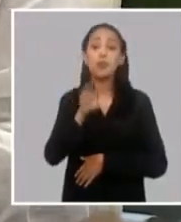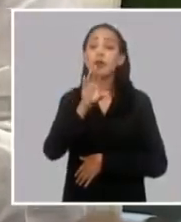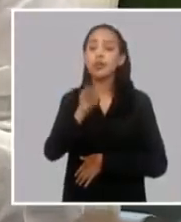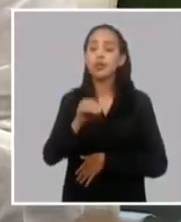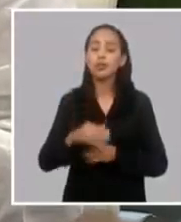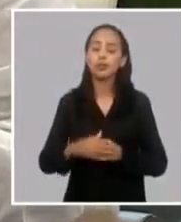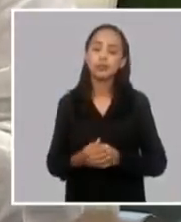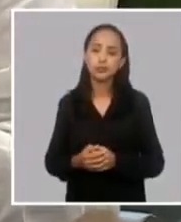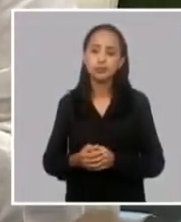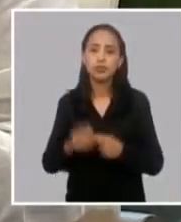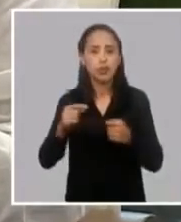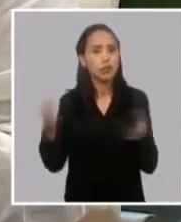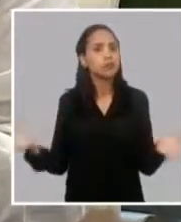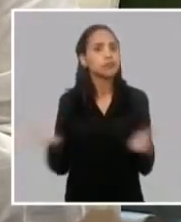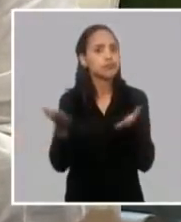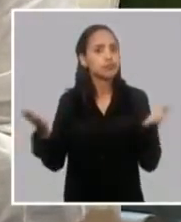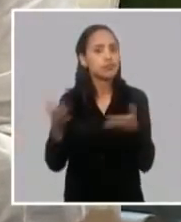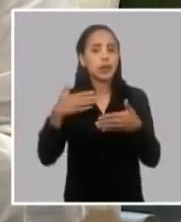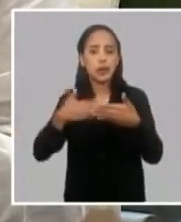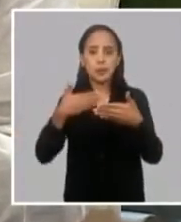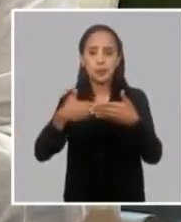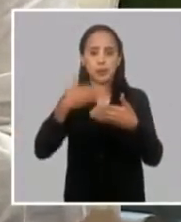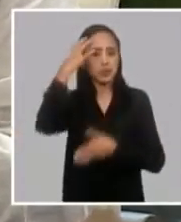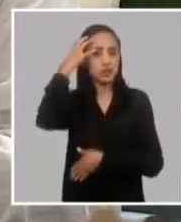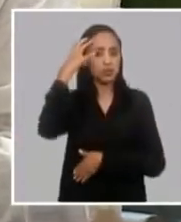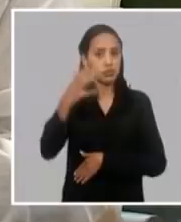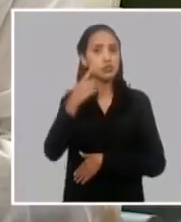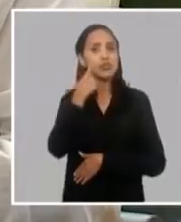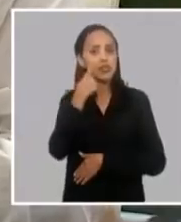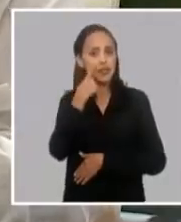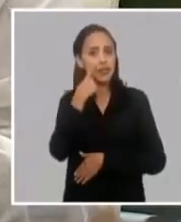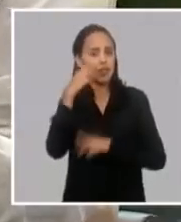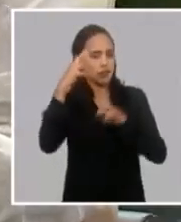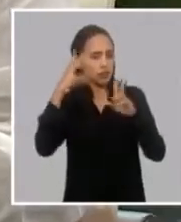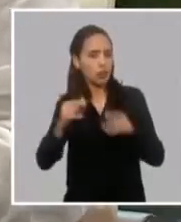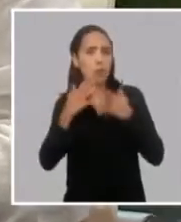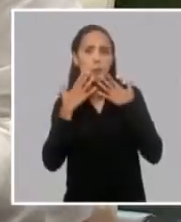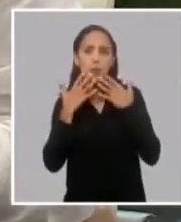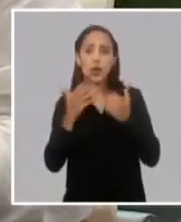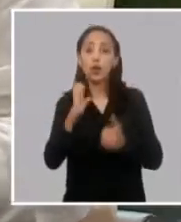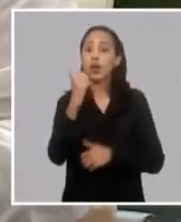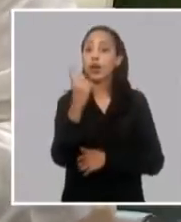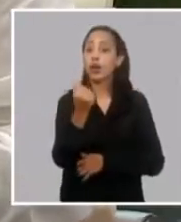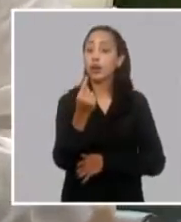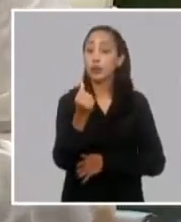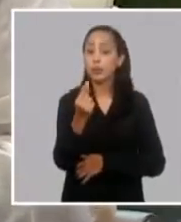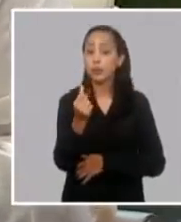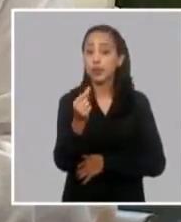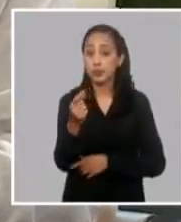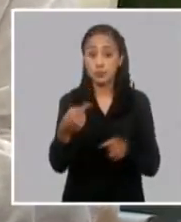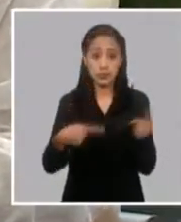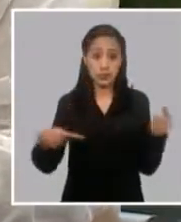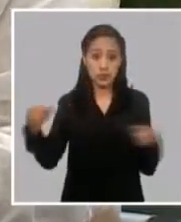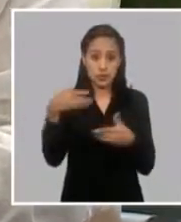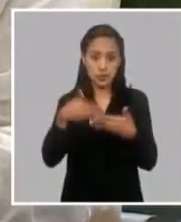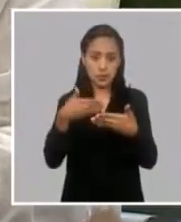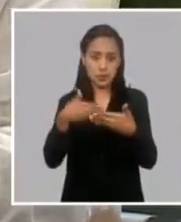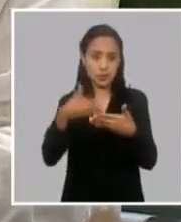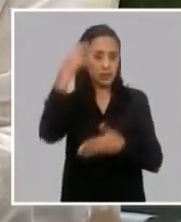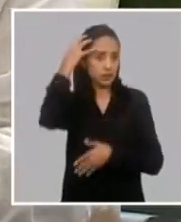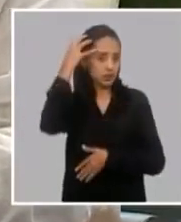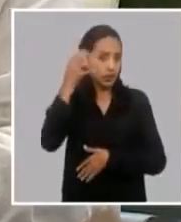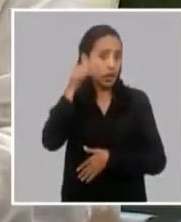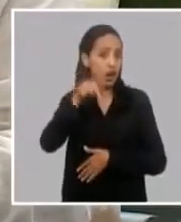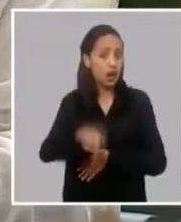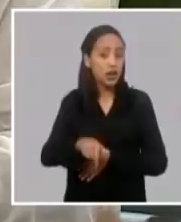la empresa estatal y que realmente se hiciera sentir su impacto en la economía en nuestro sujeto económico principal se